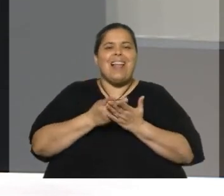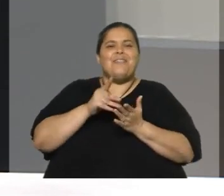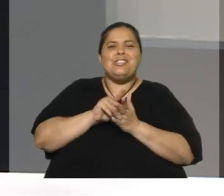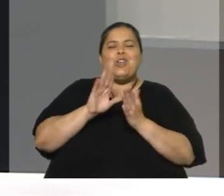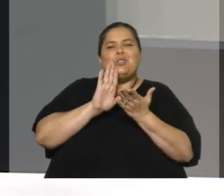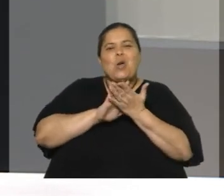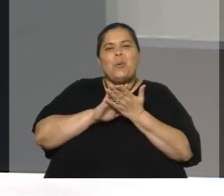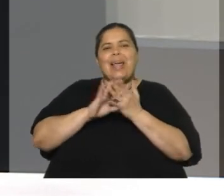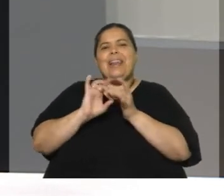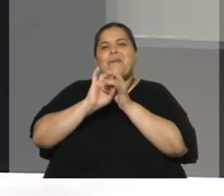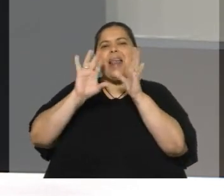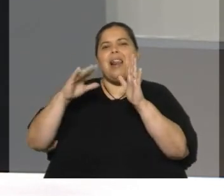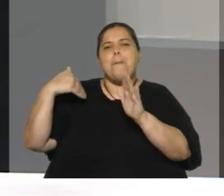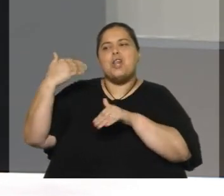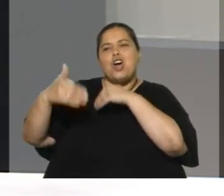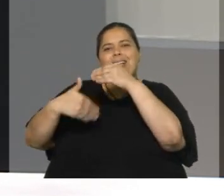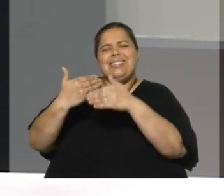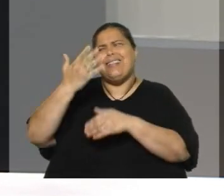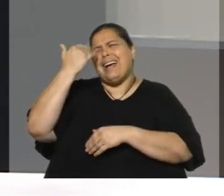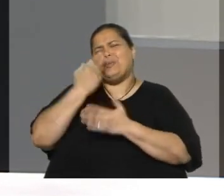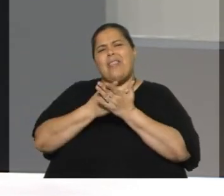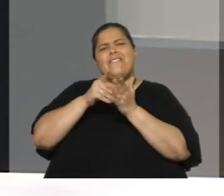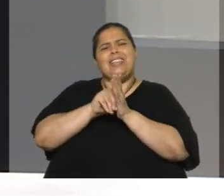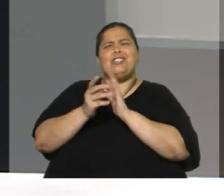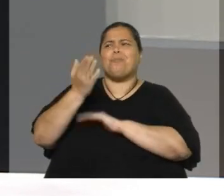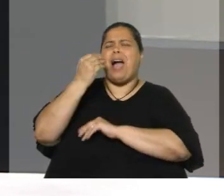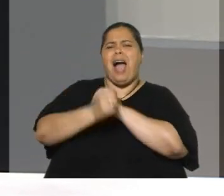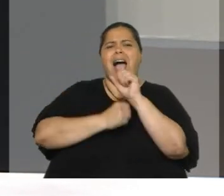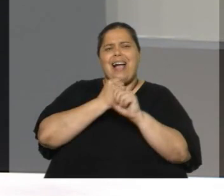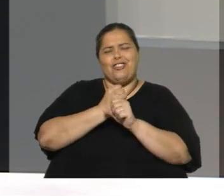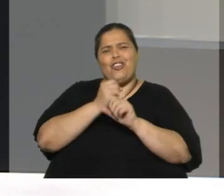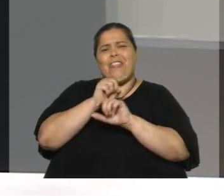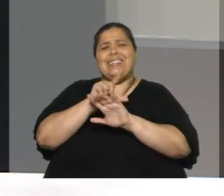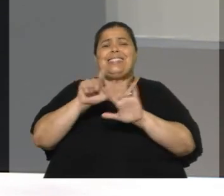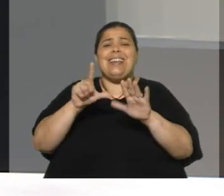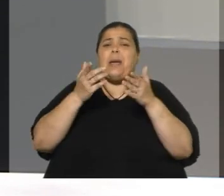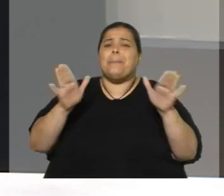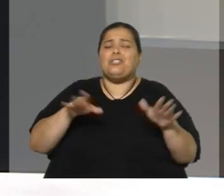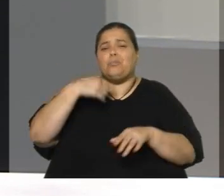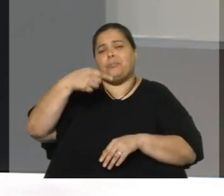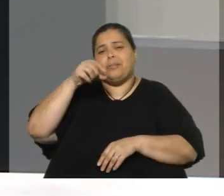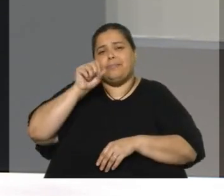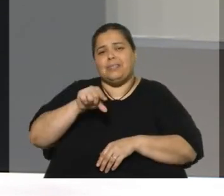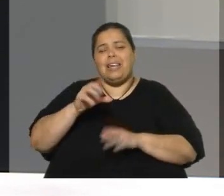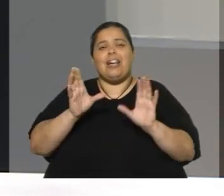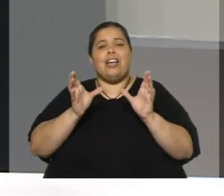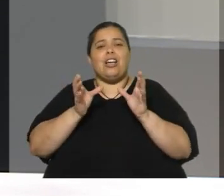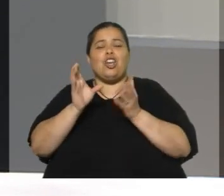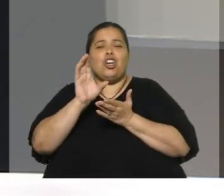una definición que data de 1917, que se empezó a usar en el Partido Colorado. Yo me siento